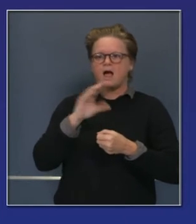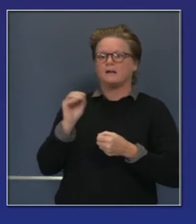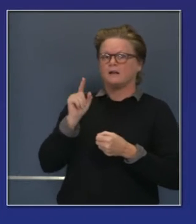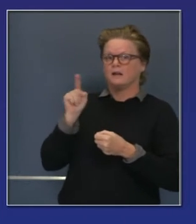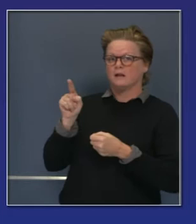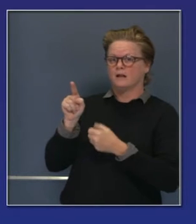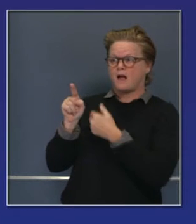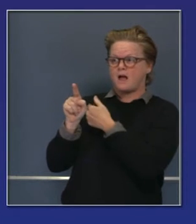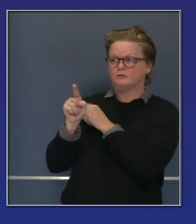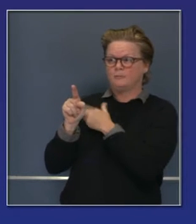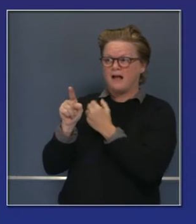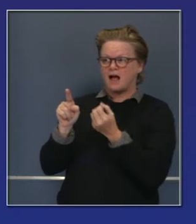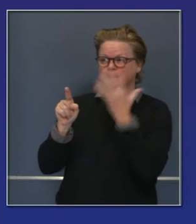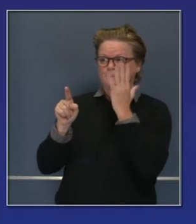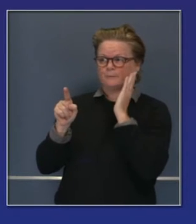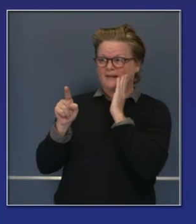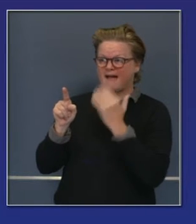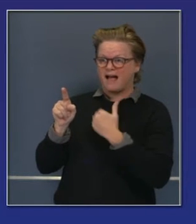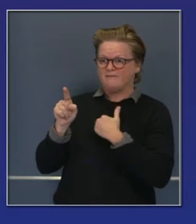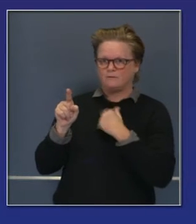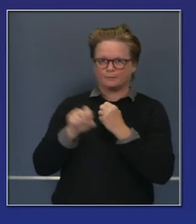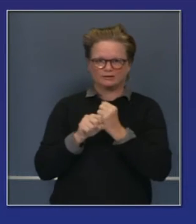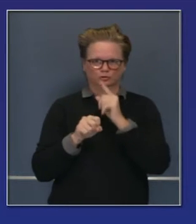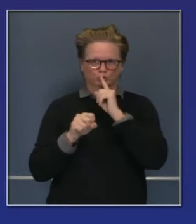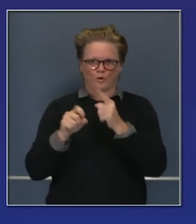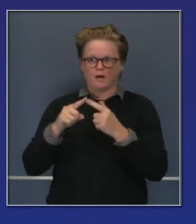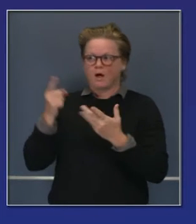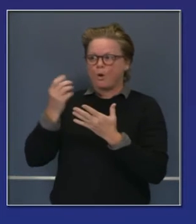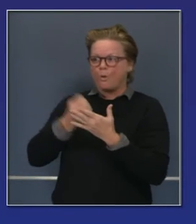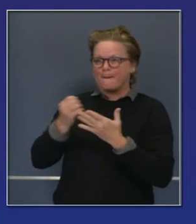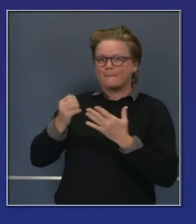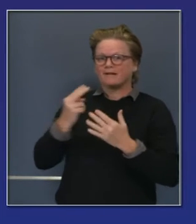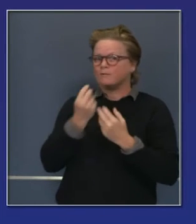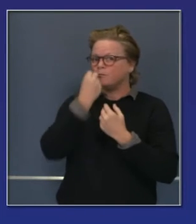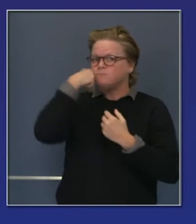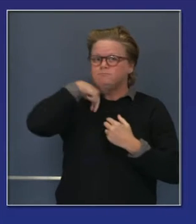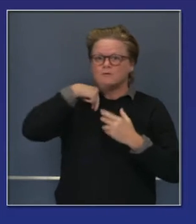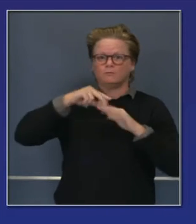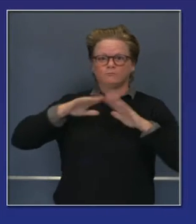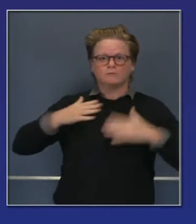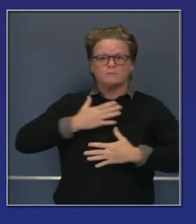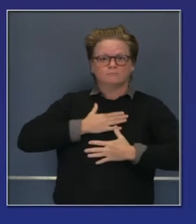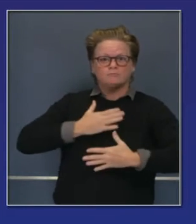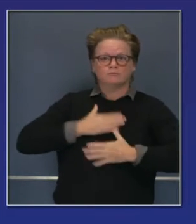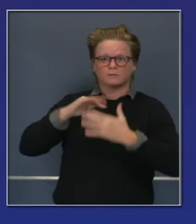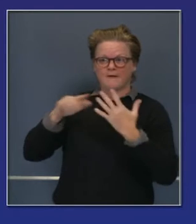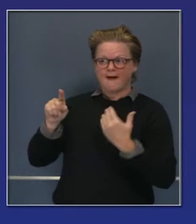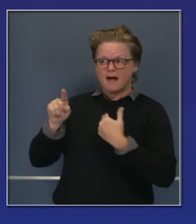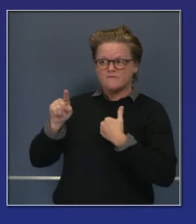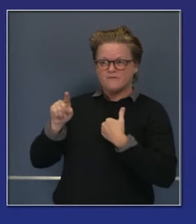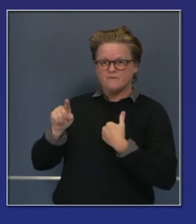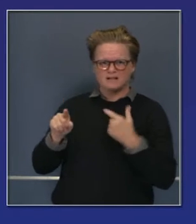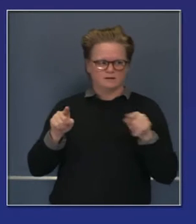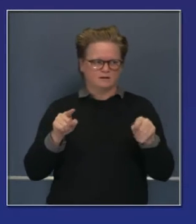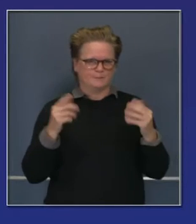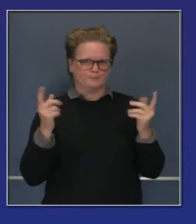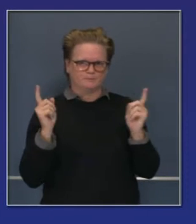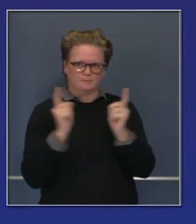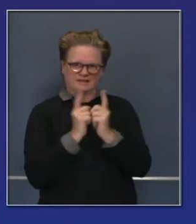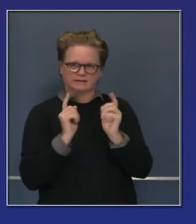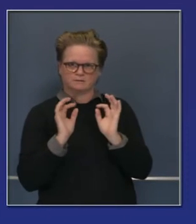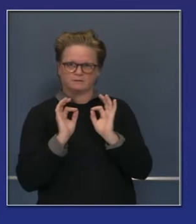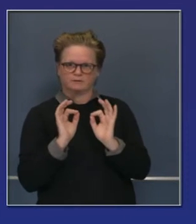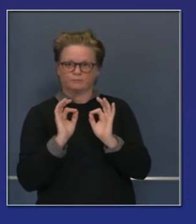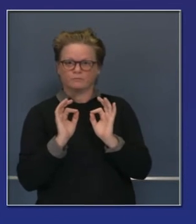debe ser el enfoque para nosotros. Y en cuanto a la capacidad, hemos estado incrementándola, hemos estado